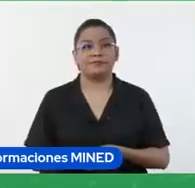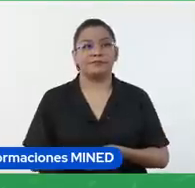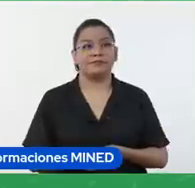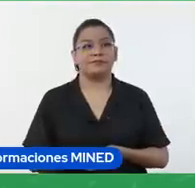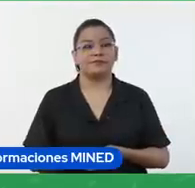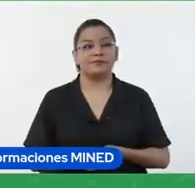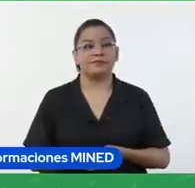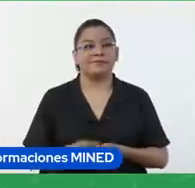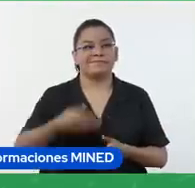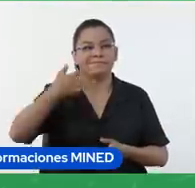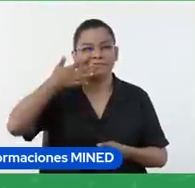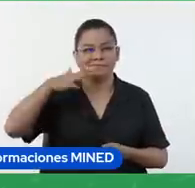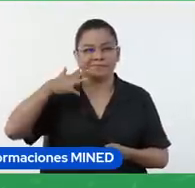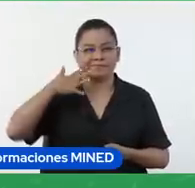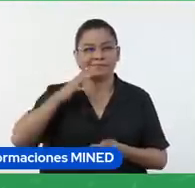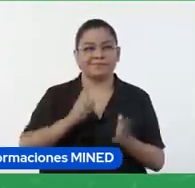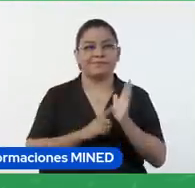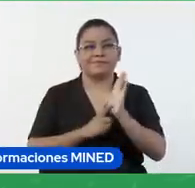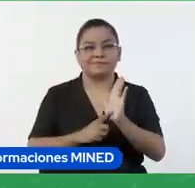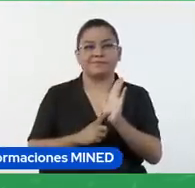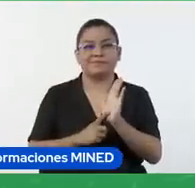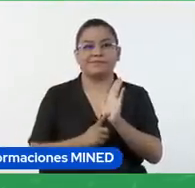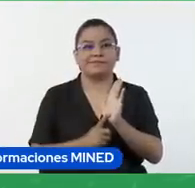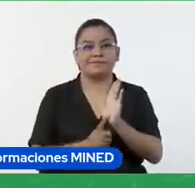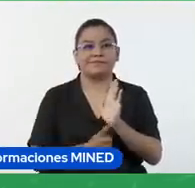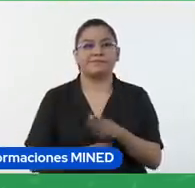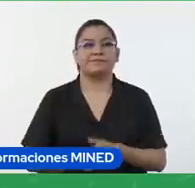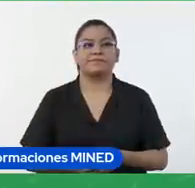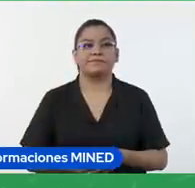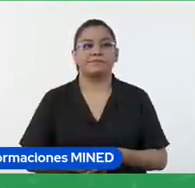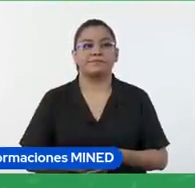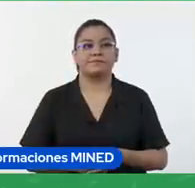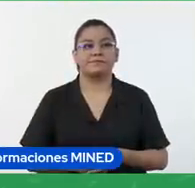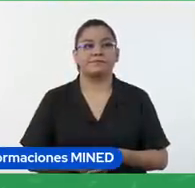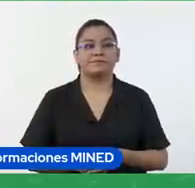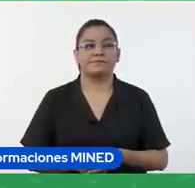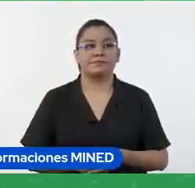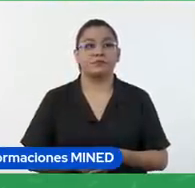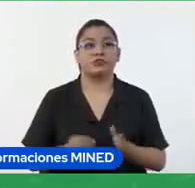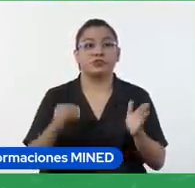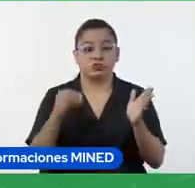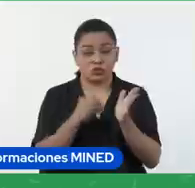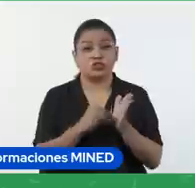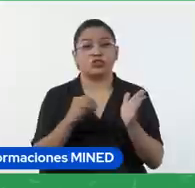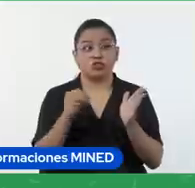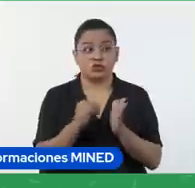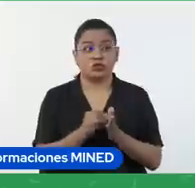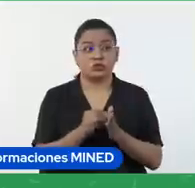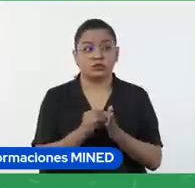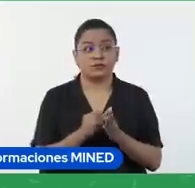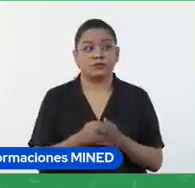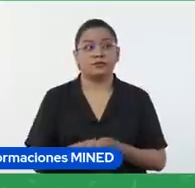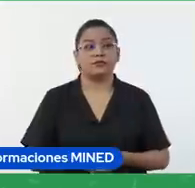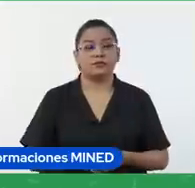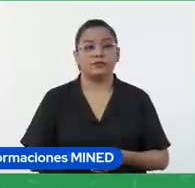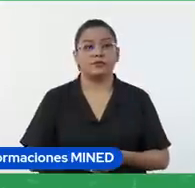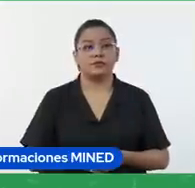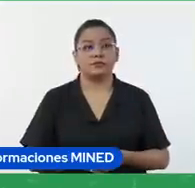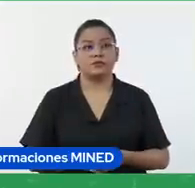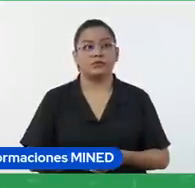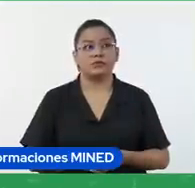el ejemplo que voy a mostrar de formulario de evaluación es con puntaje ya podría ser un formulario